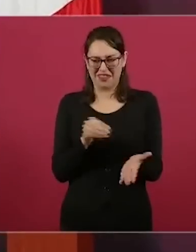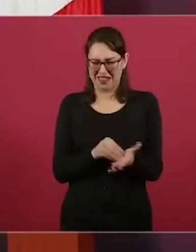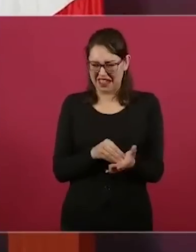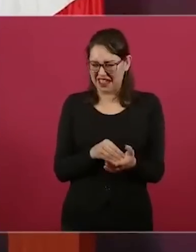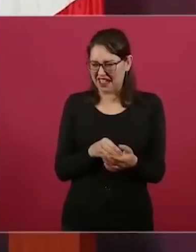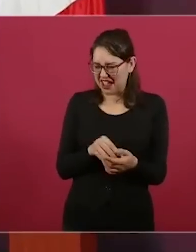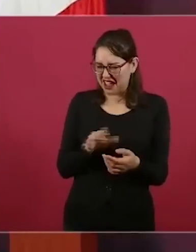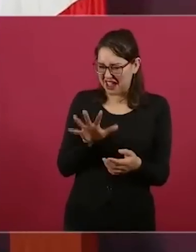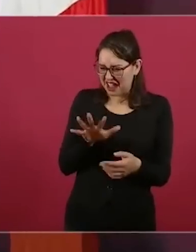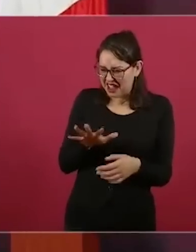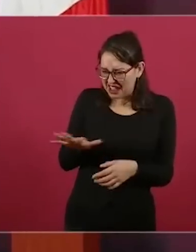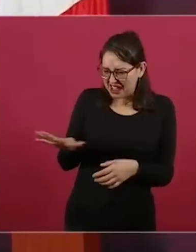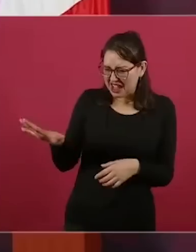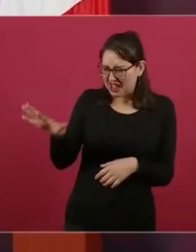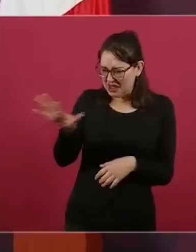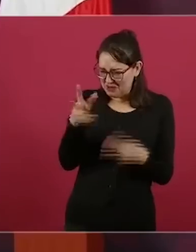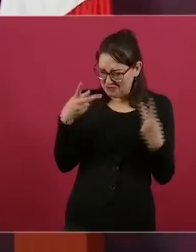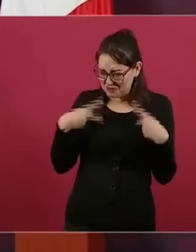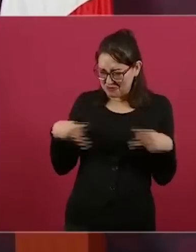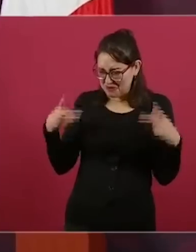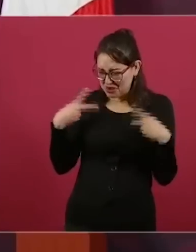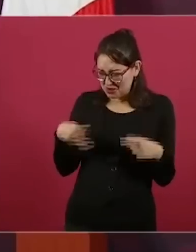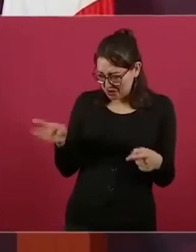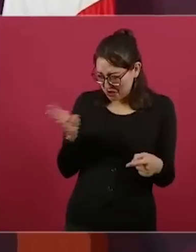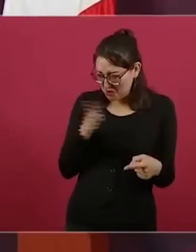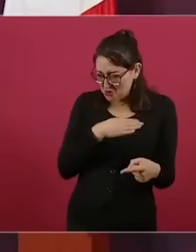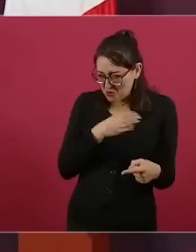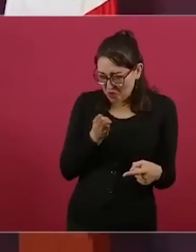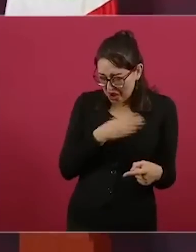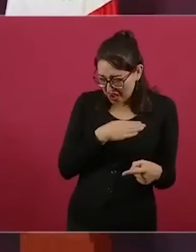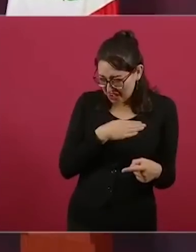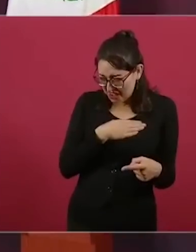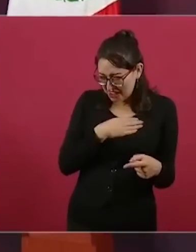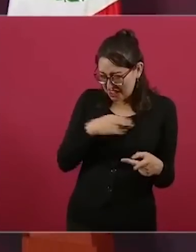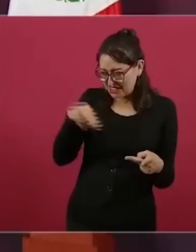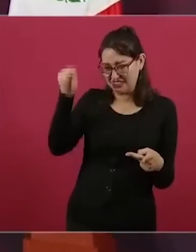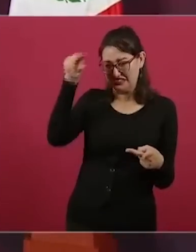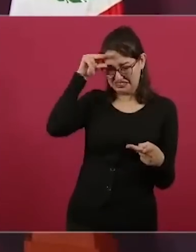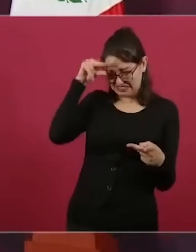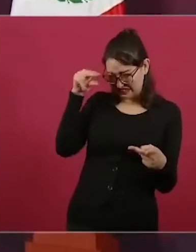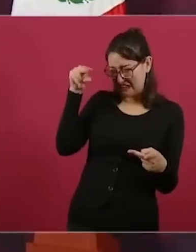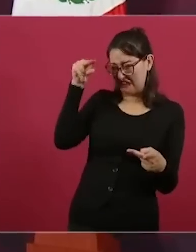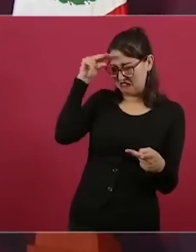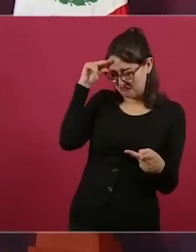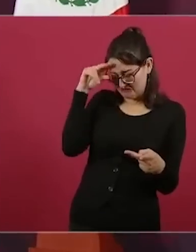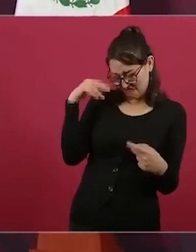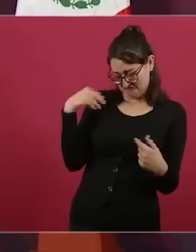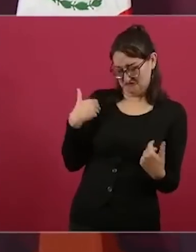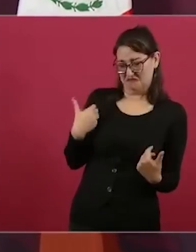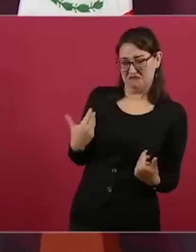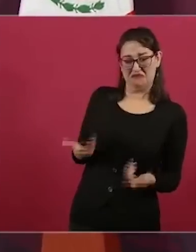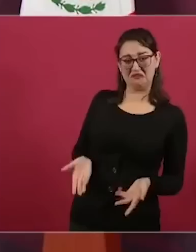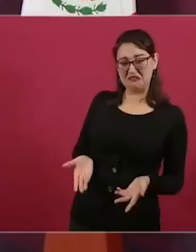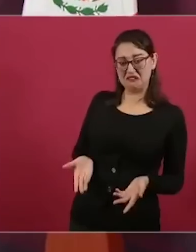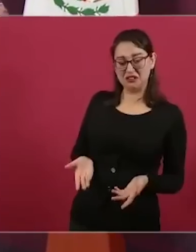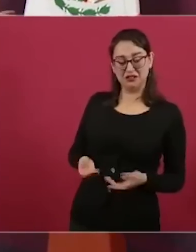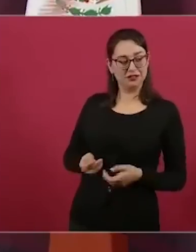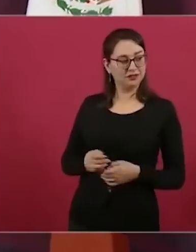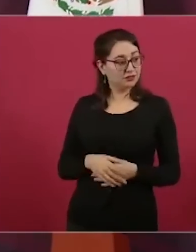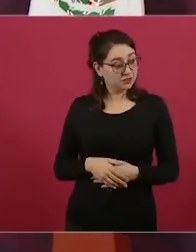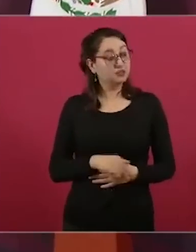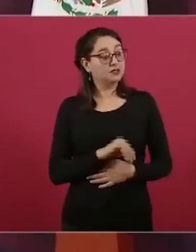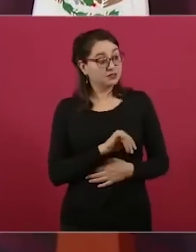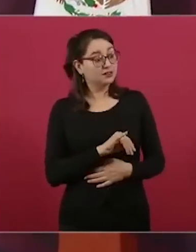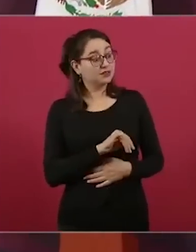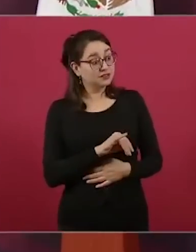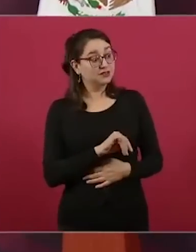pues sí, el pueblo es bueno y el pueblo es sabio, pero eso no lo